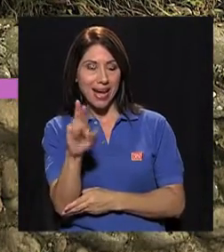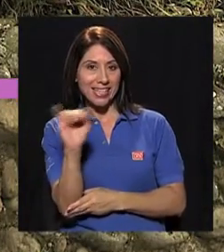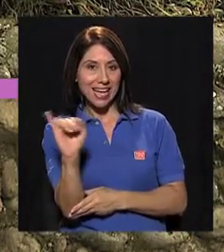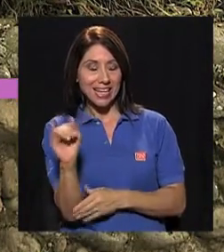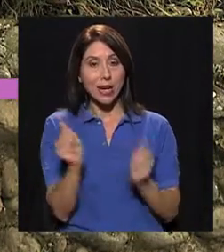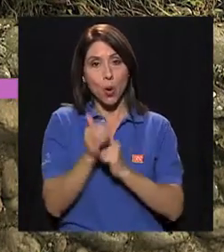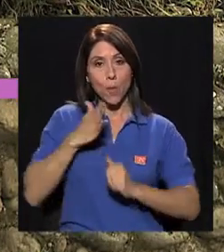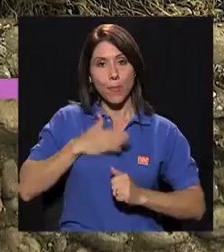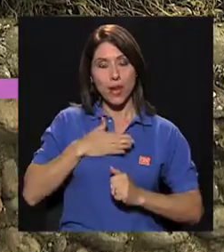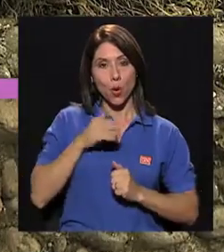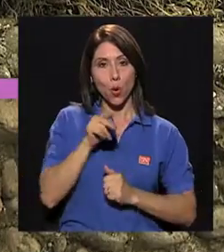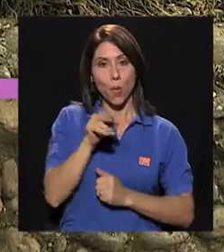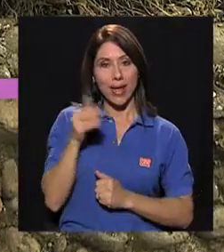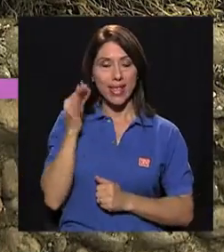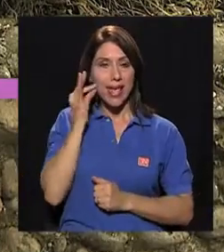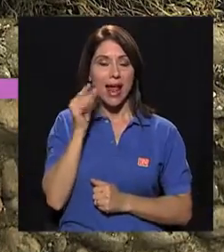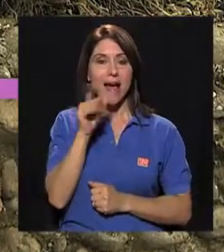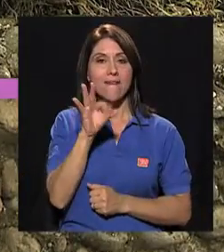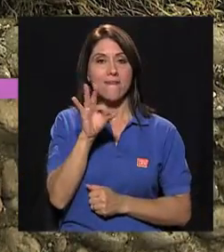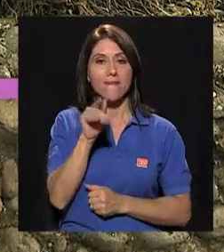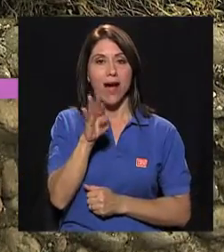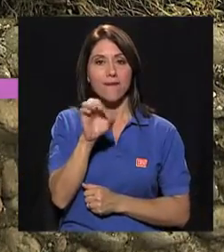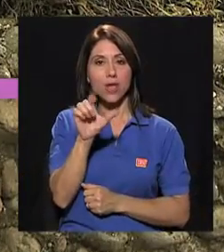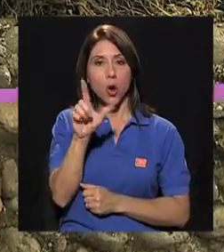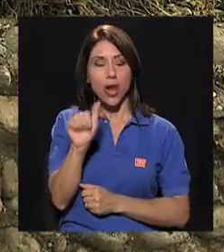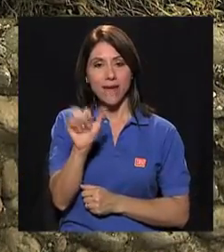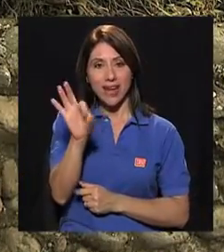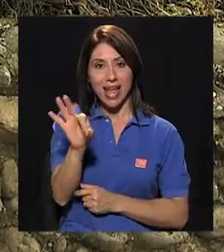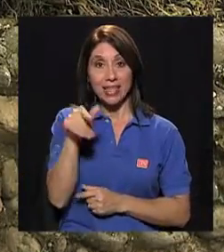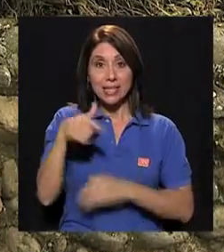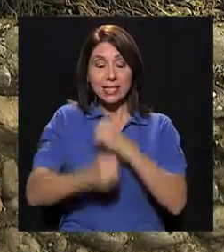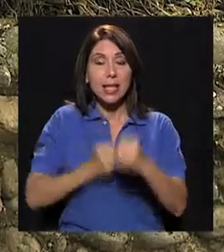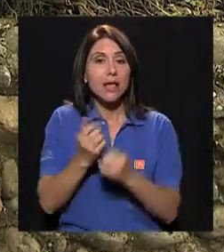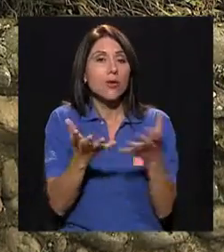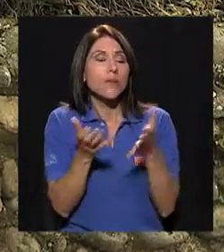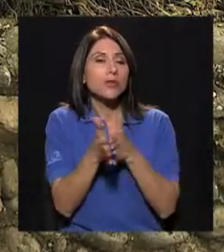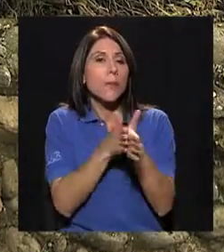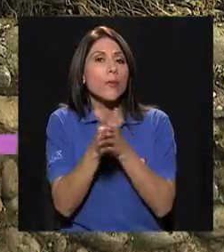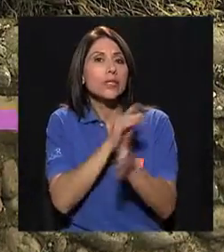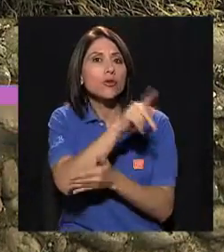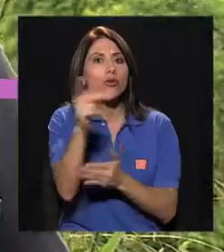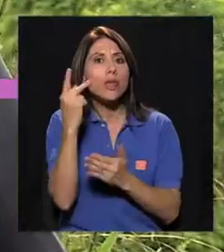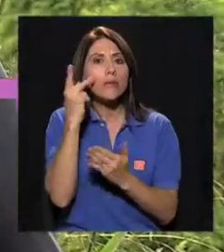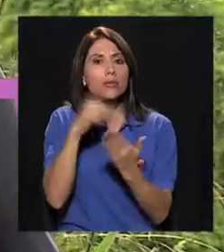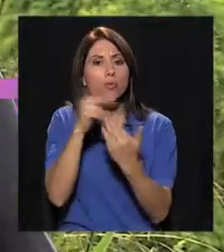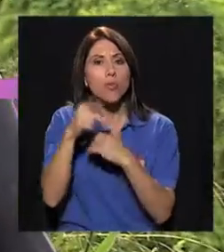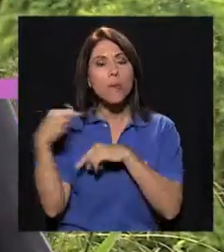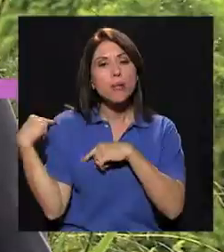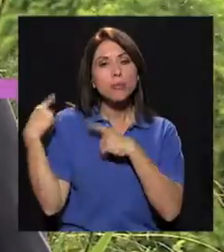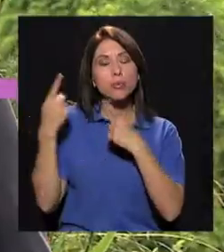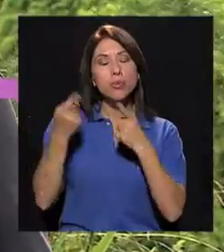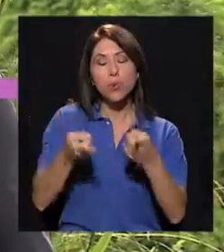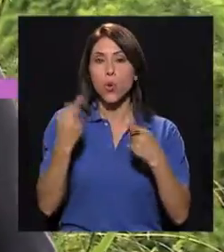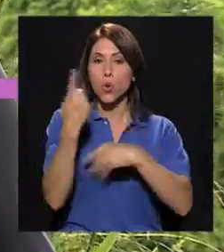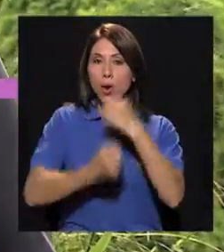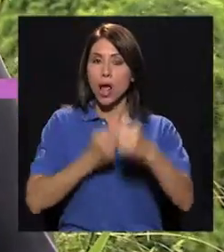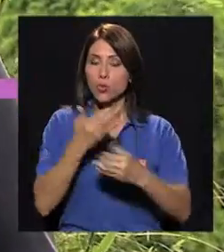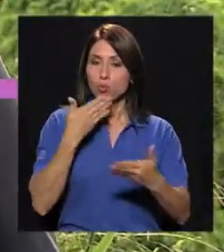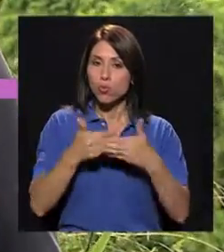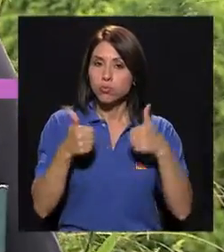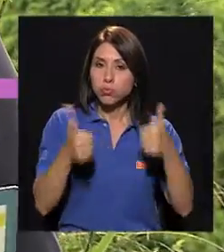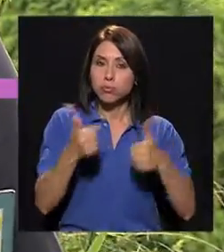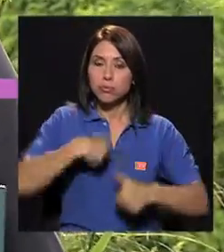Sedeña y conmigo está mi compañera Fabiola Fernández. Queremos aprovechar este año para agradecerle toda su sintonía. sido un año sin duda muy